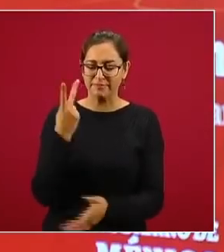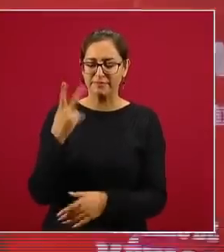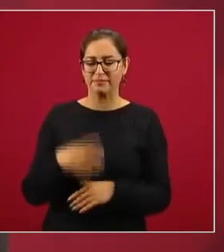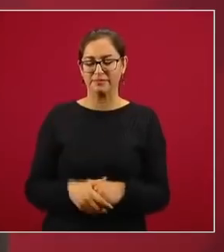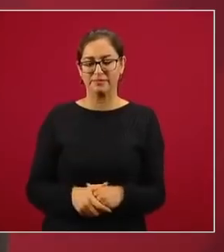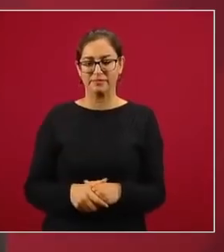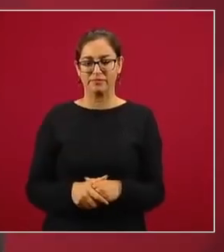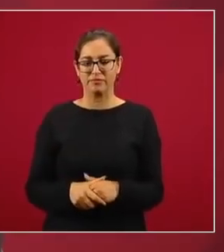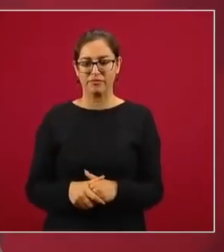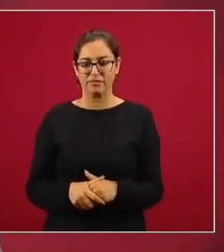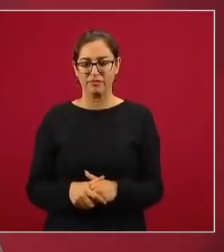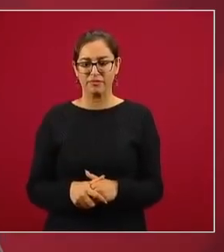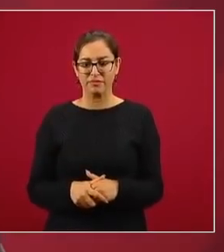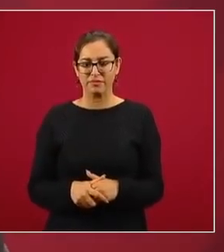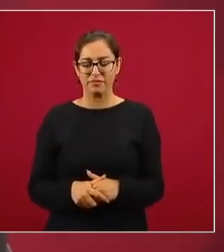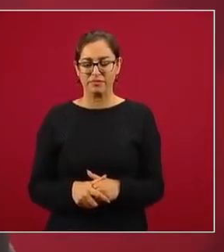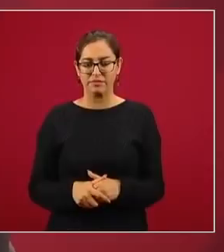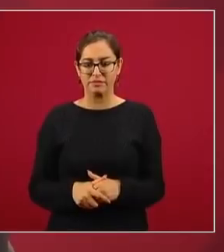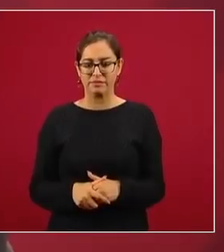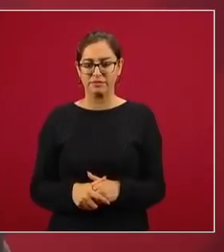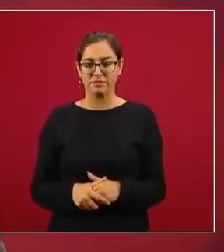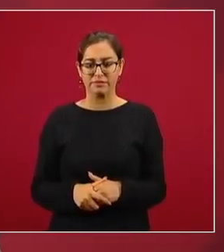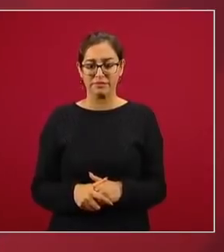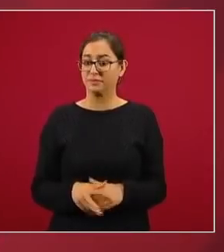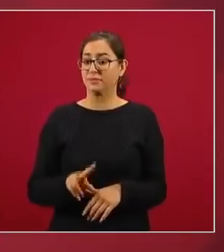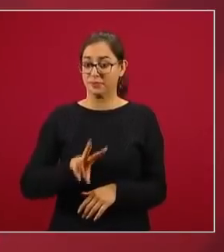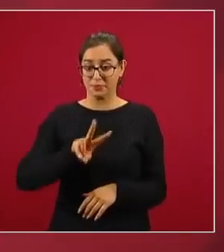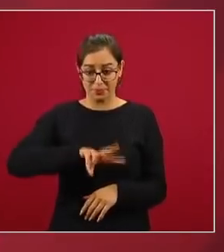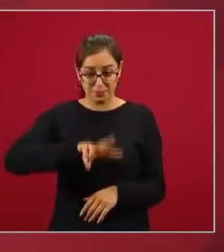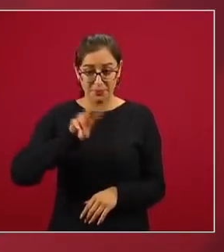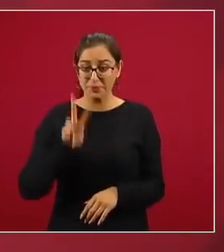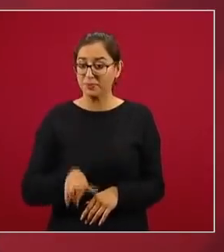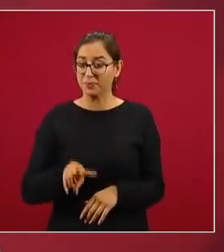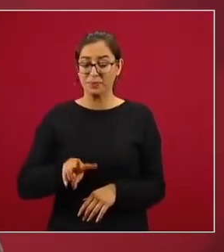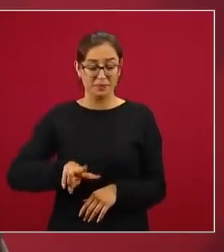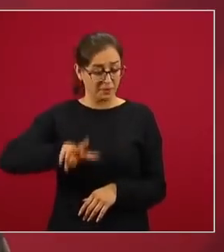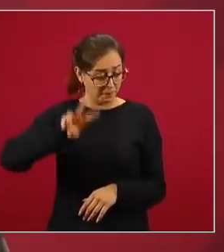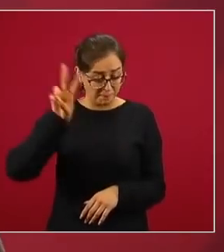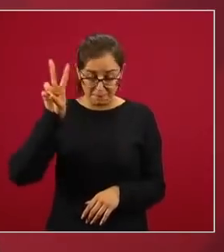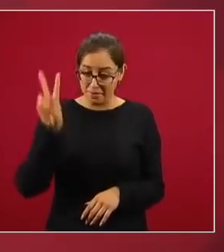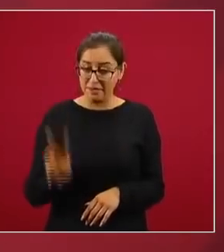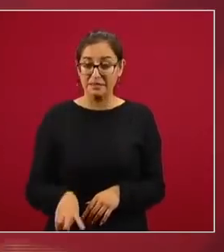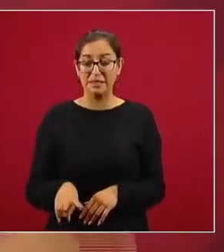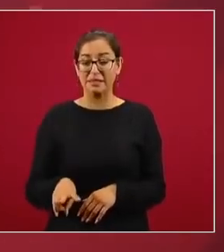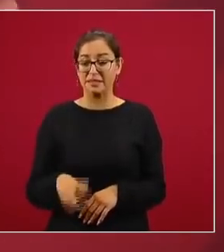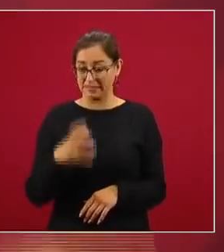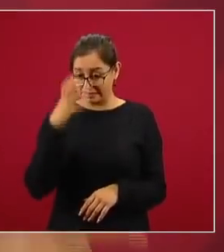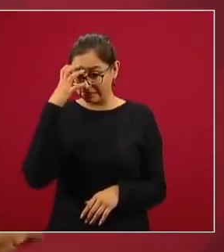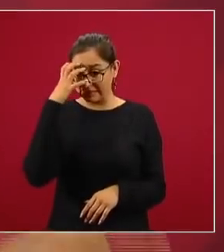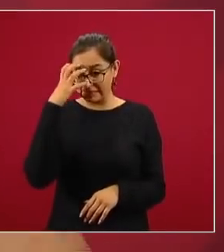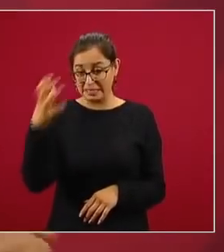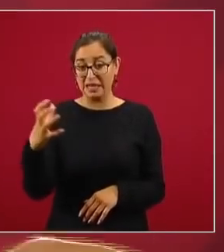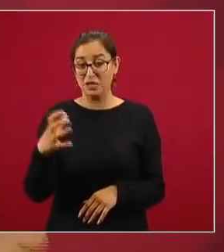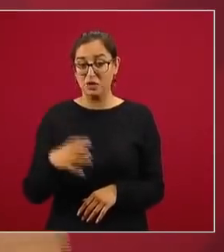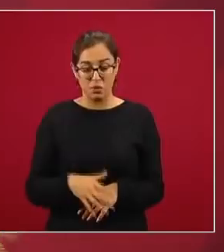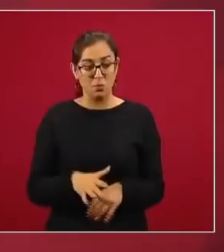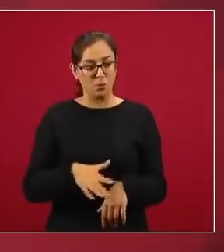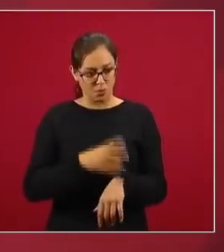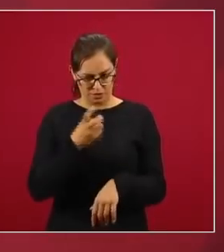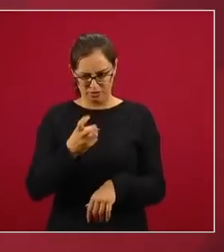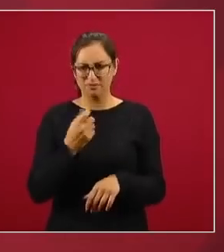y es muy probable mucho muy probable pero eso que la investigación